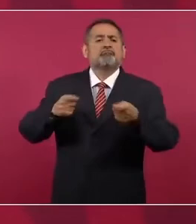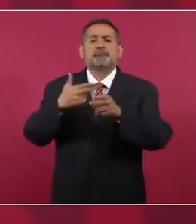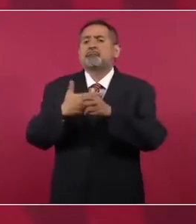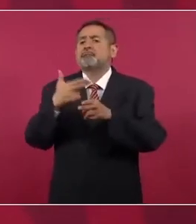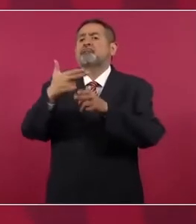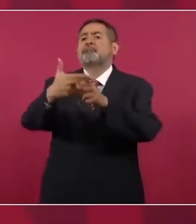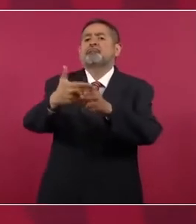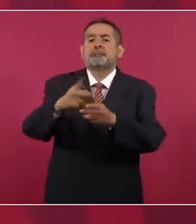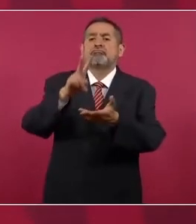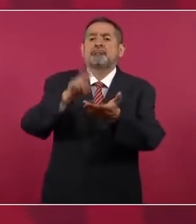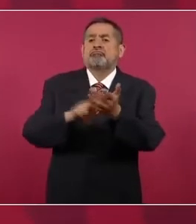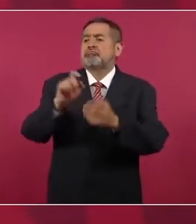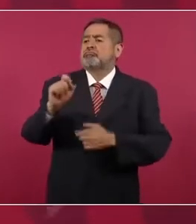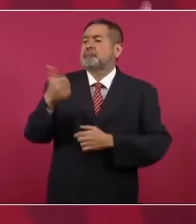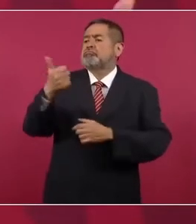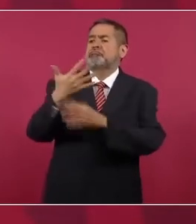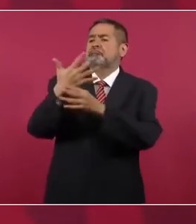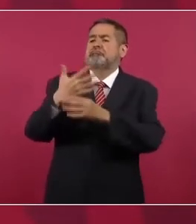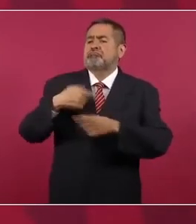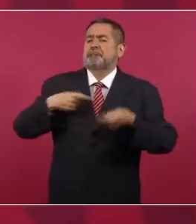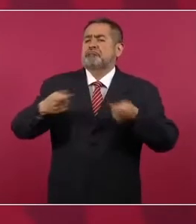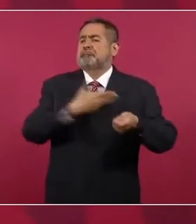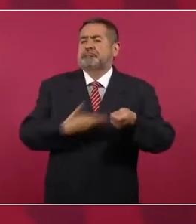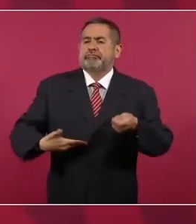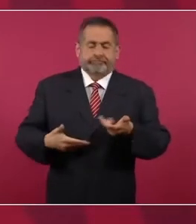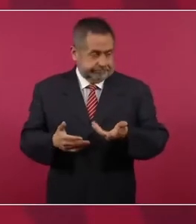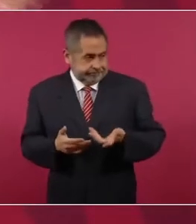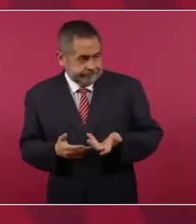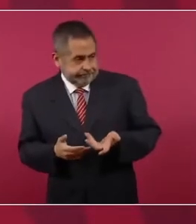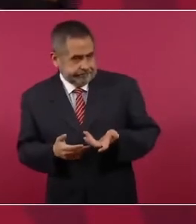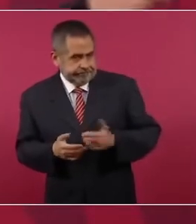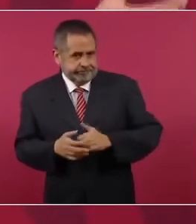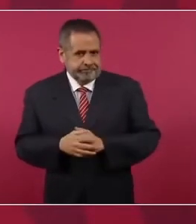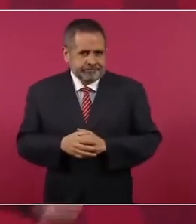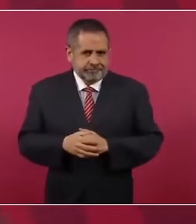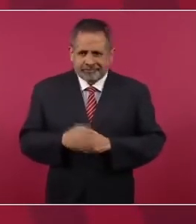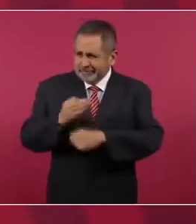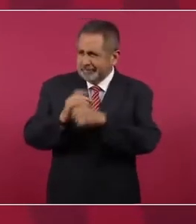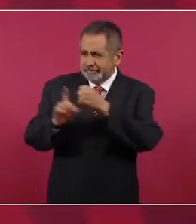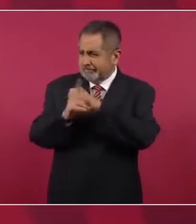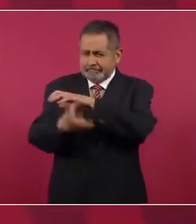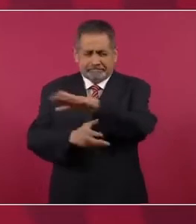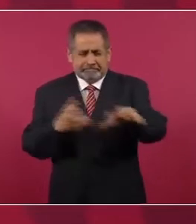en plena crisis.